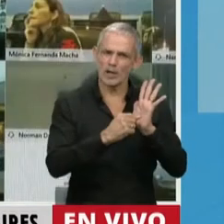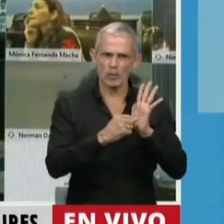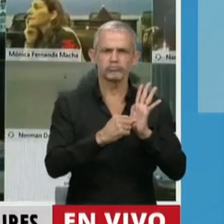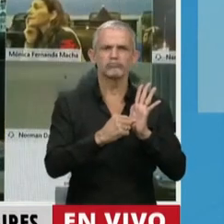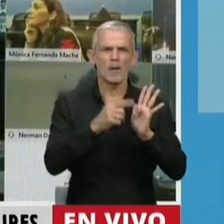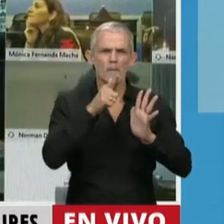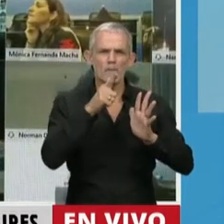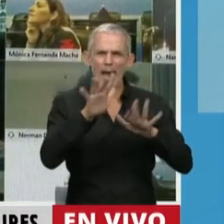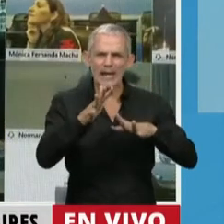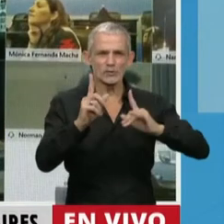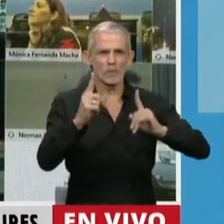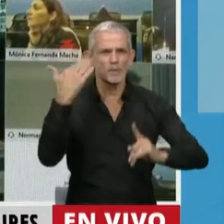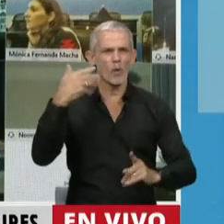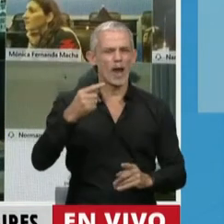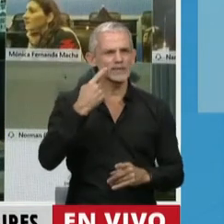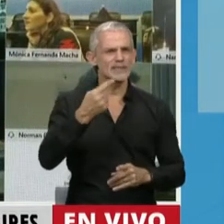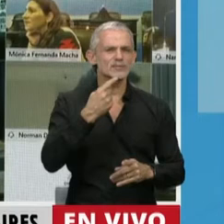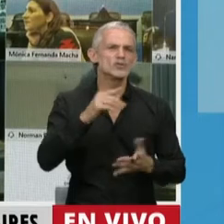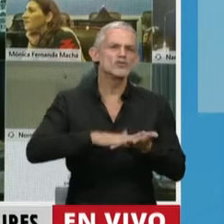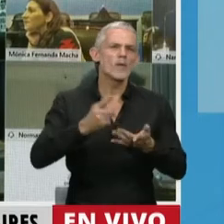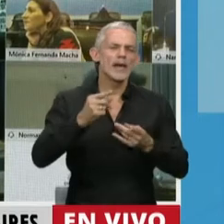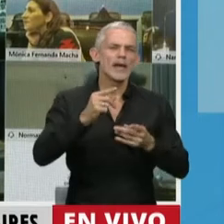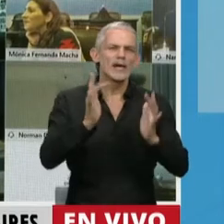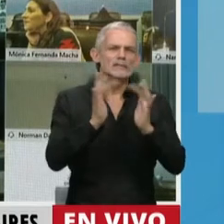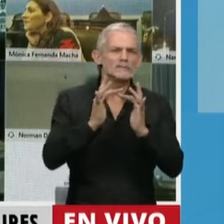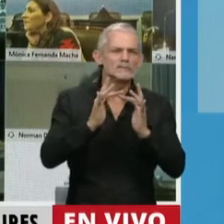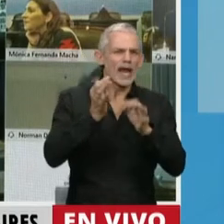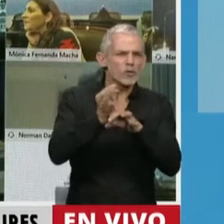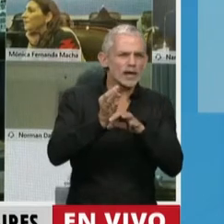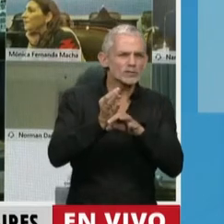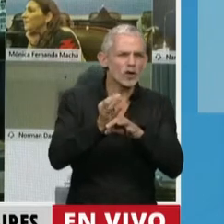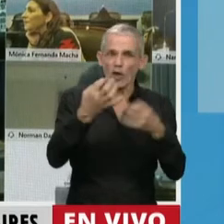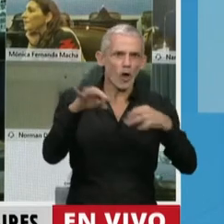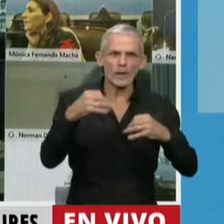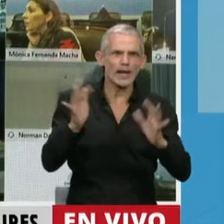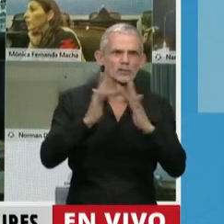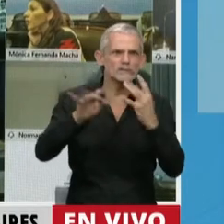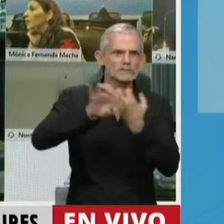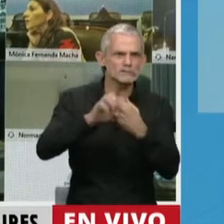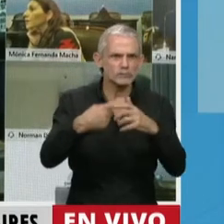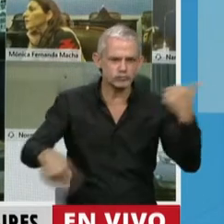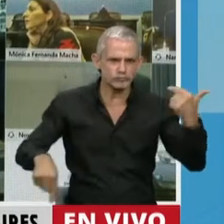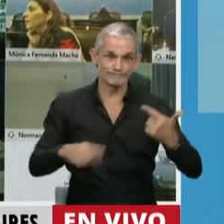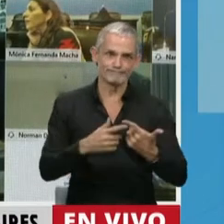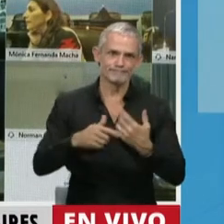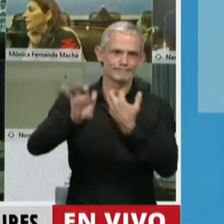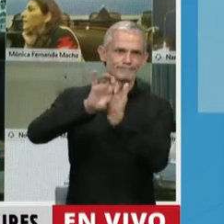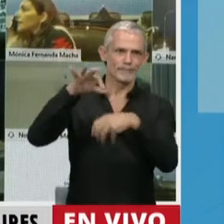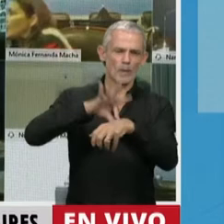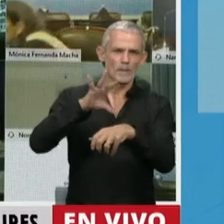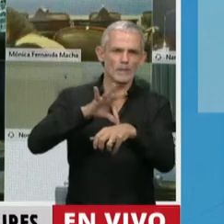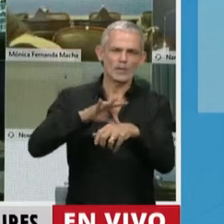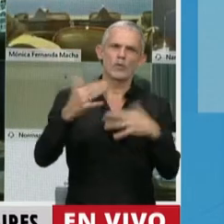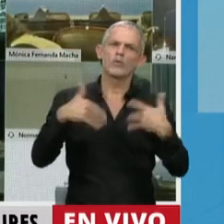es parecido a lo que estábamos viendo antes sobre el tema de la virtualización forzosa de la educación, es el tema de la telemedicina que tiene aspectos